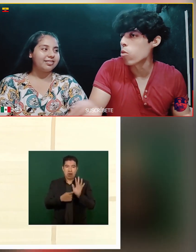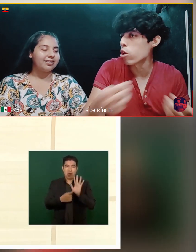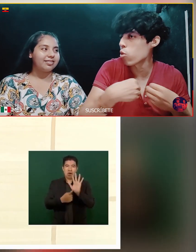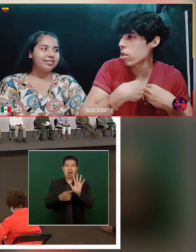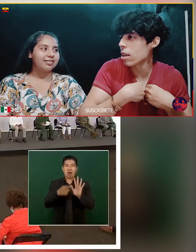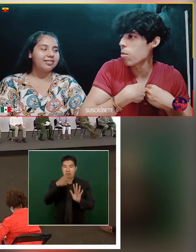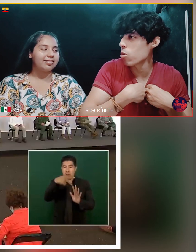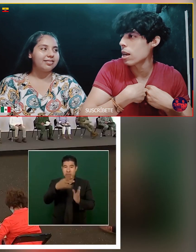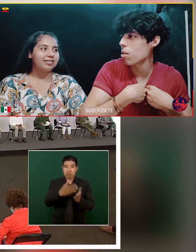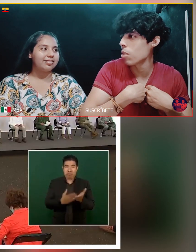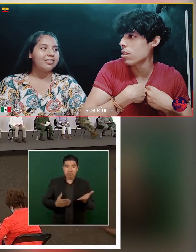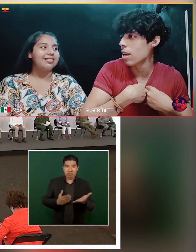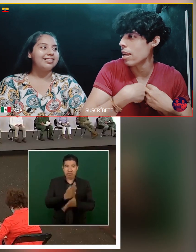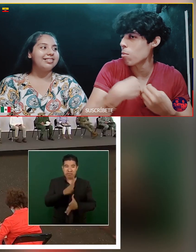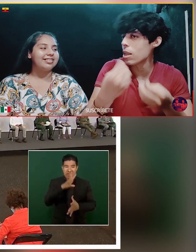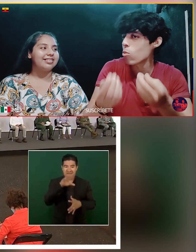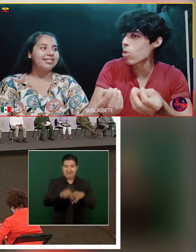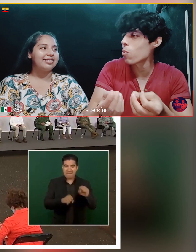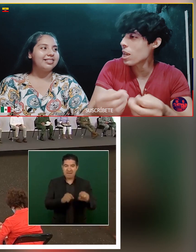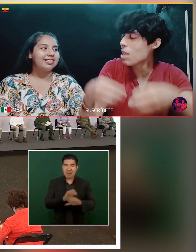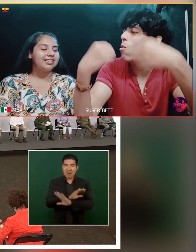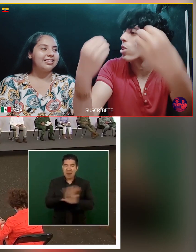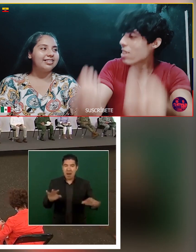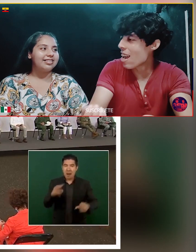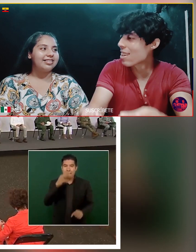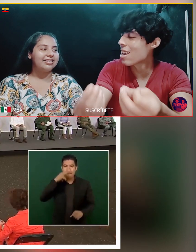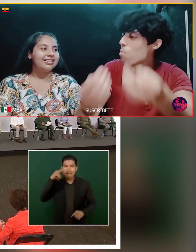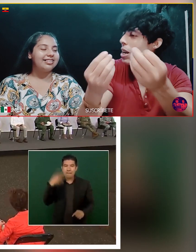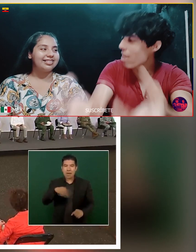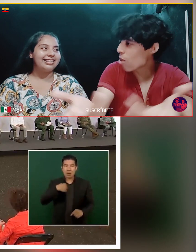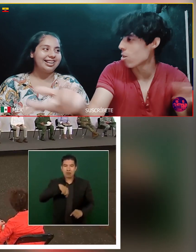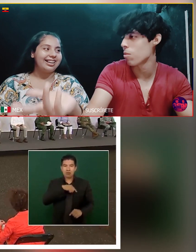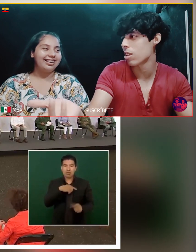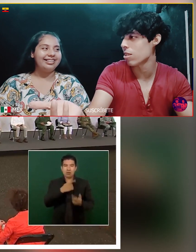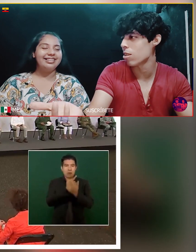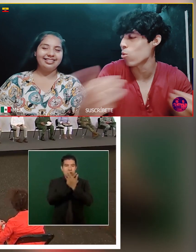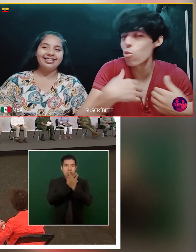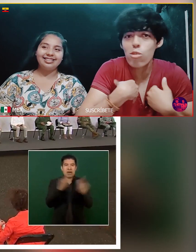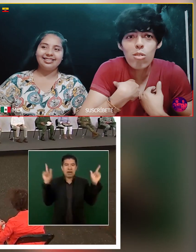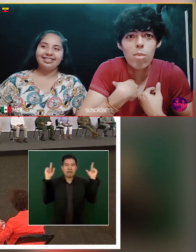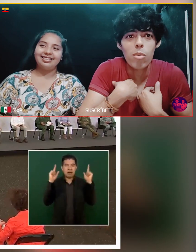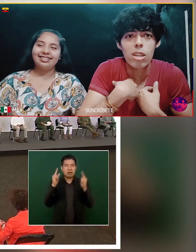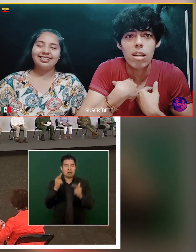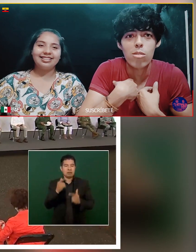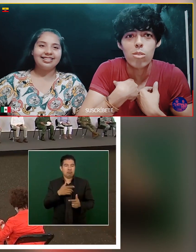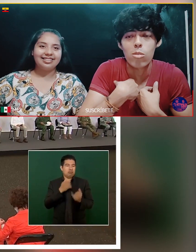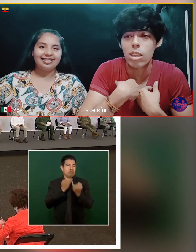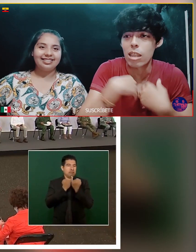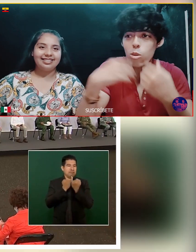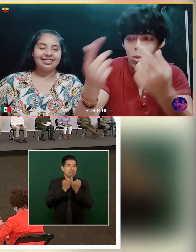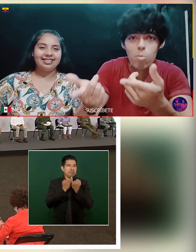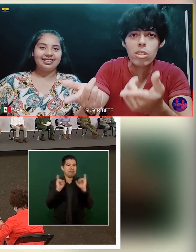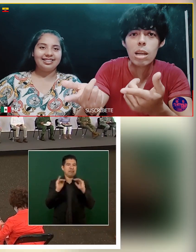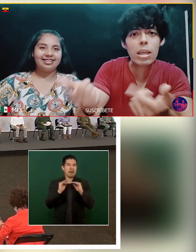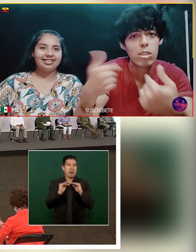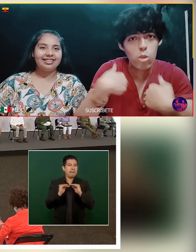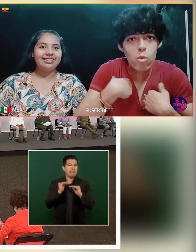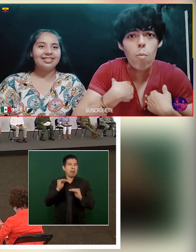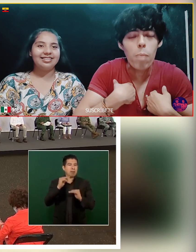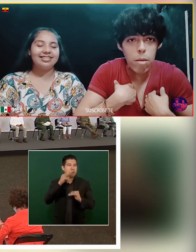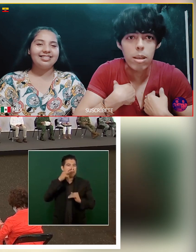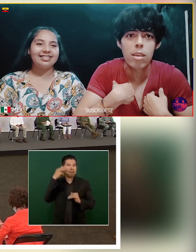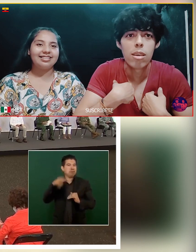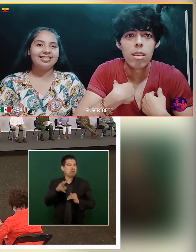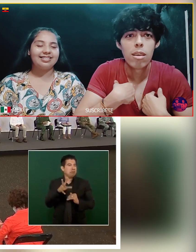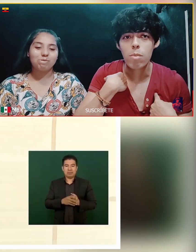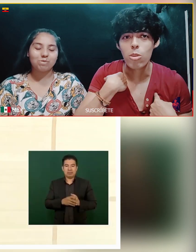mentira Aunque yo no tendría Que mostrar que es mentira El que me está acusando Debería demostrar Que es verdad Lo que me está diciendo No yo demostrar Que soy inocente El otro demostrarme Que